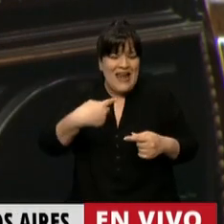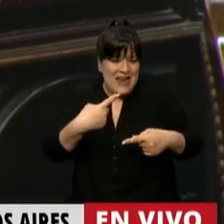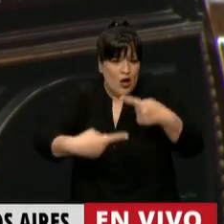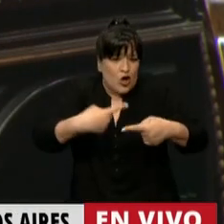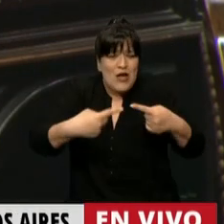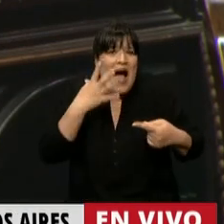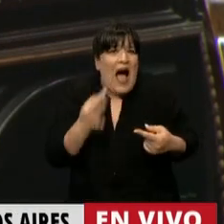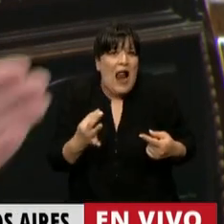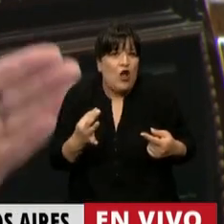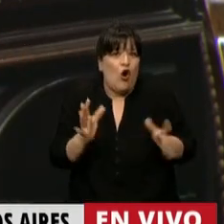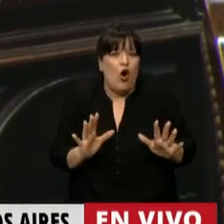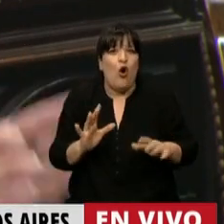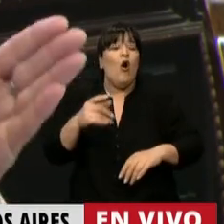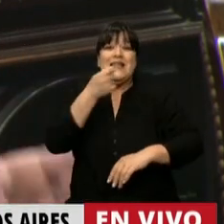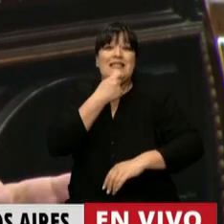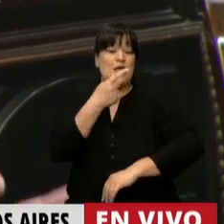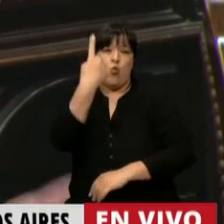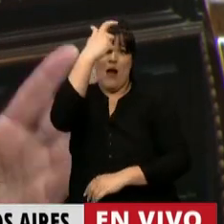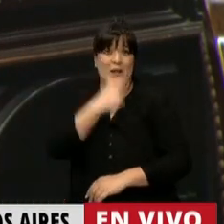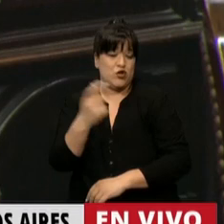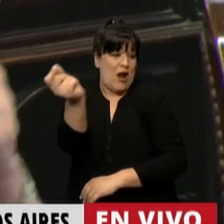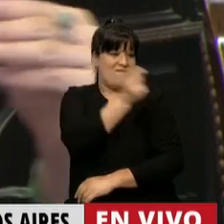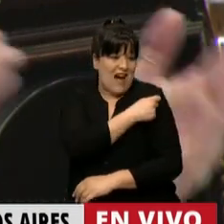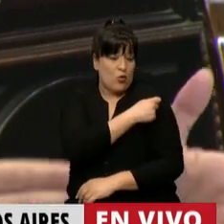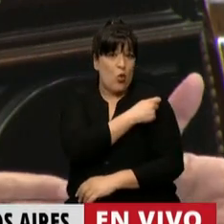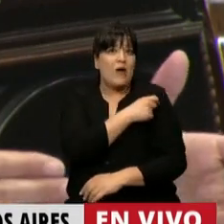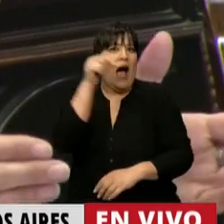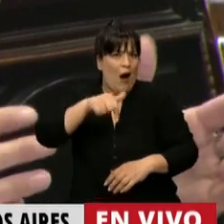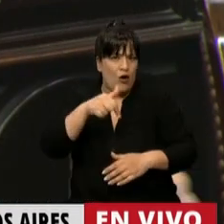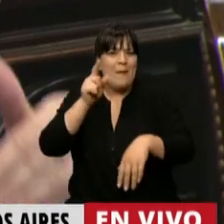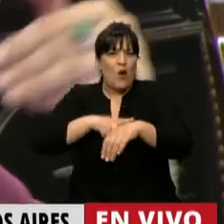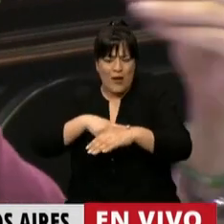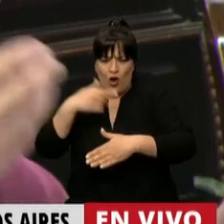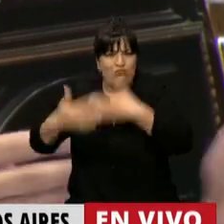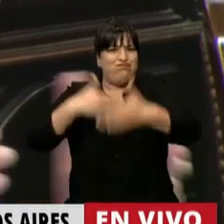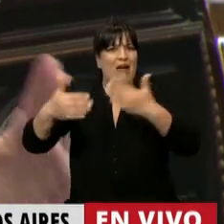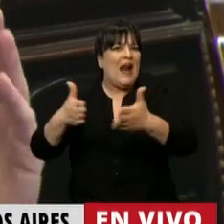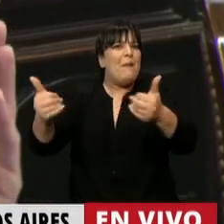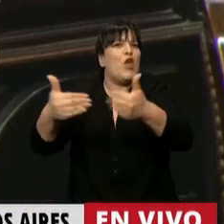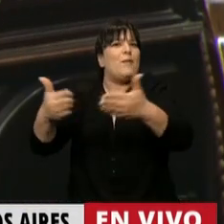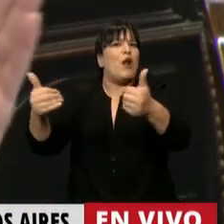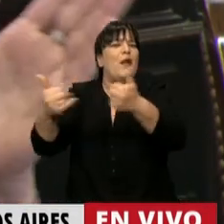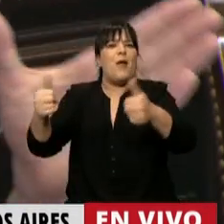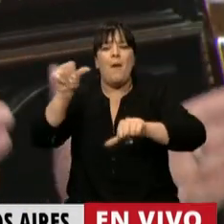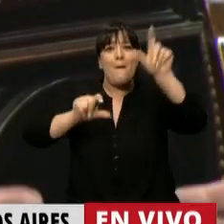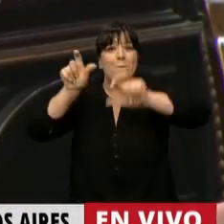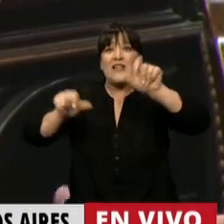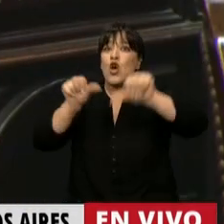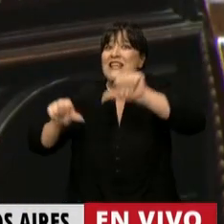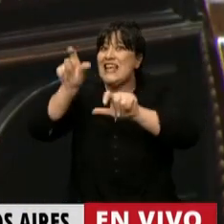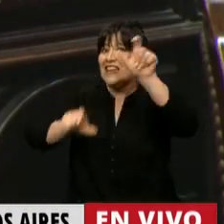secundarias en la aplicación de vacunas que se están acelerando en esta vía rápida que los científicos